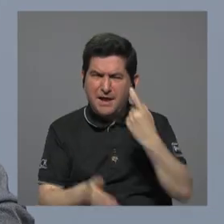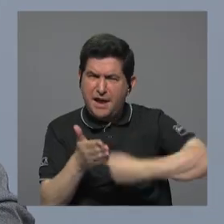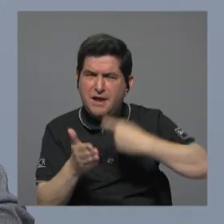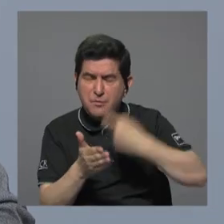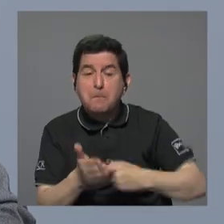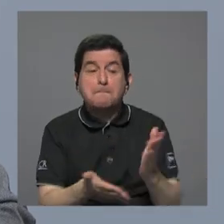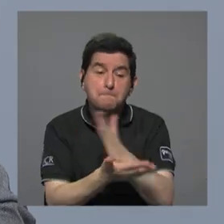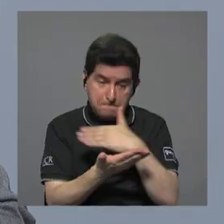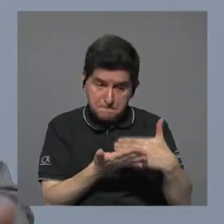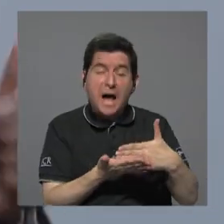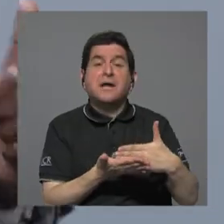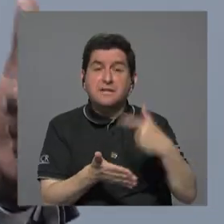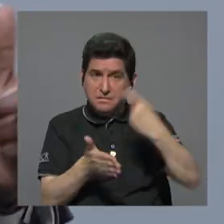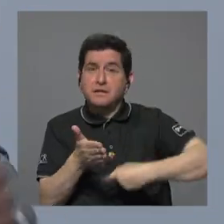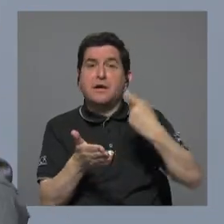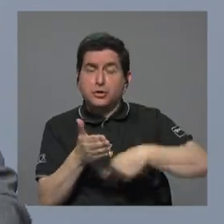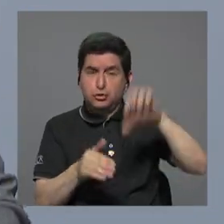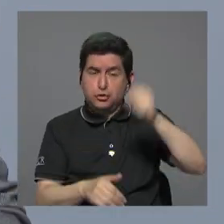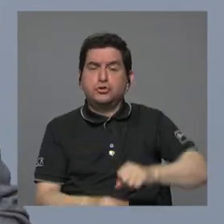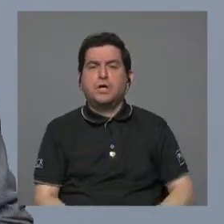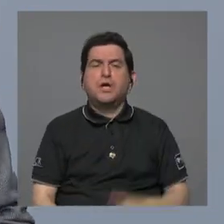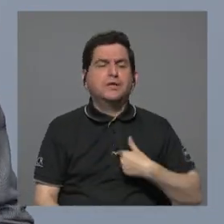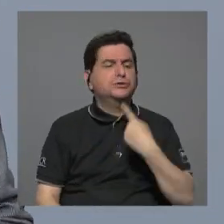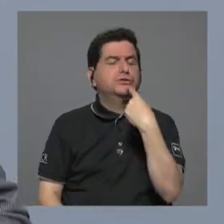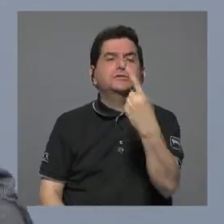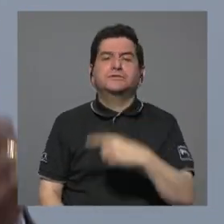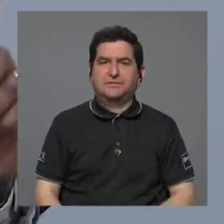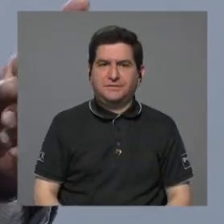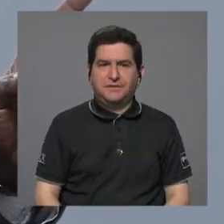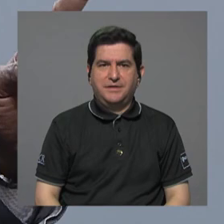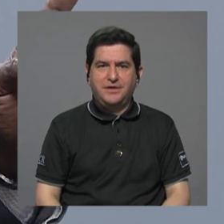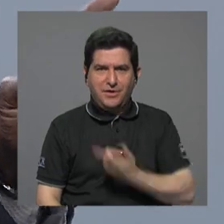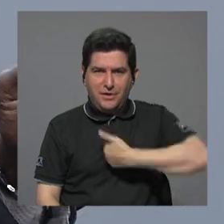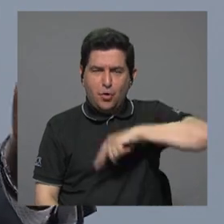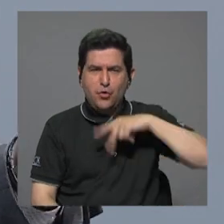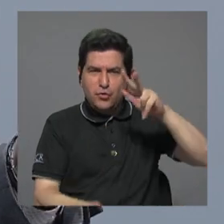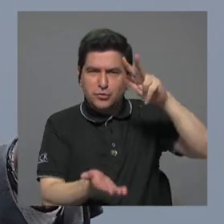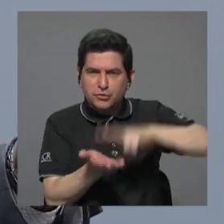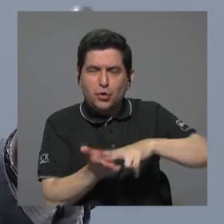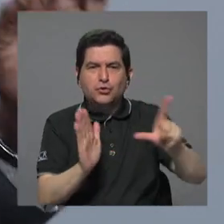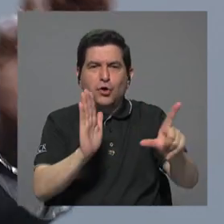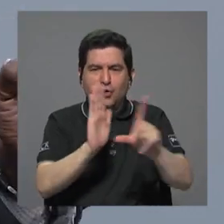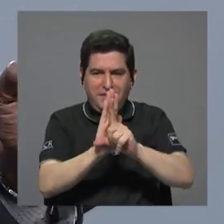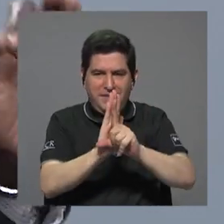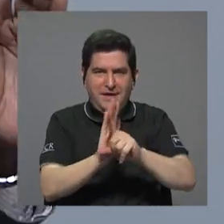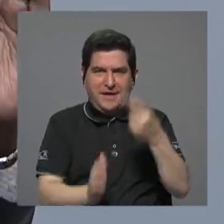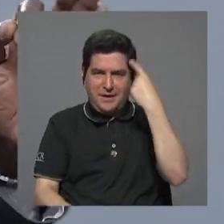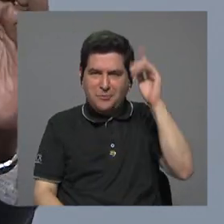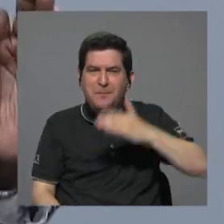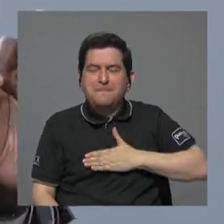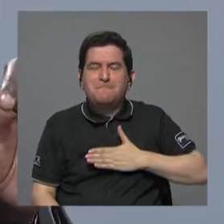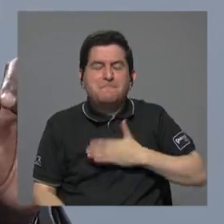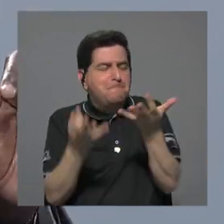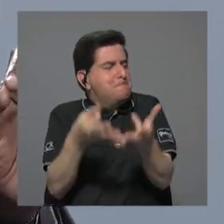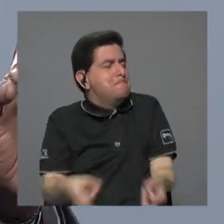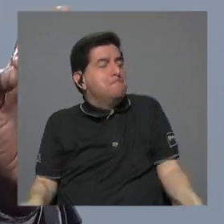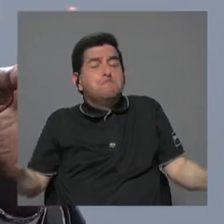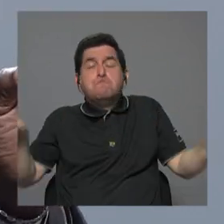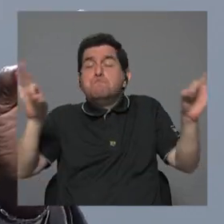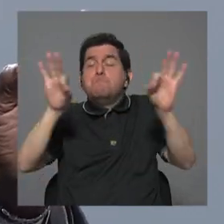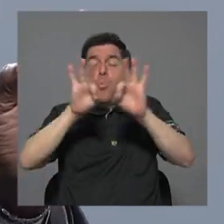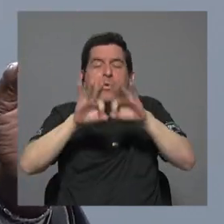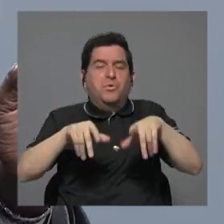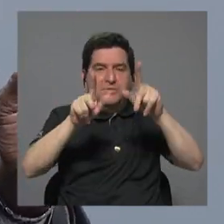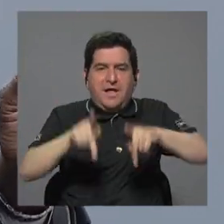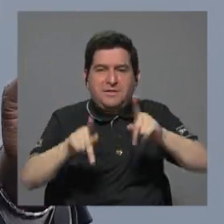una parte del canon porque le digo lo siguiente nosotros aprobamos una ley y para mí esto es sumamente importante para